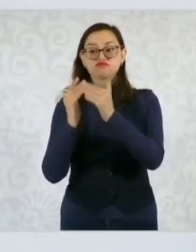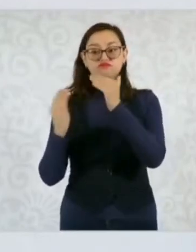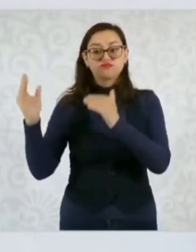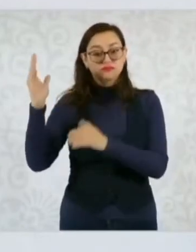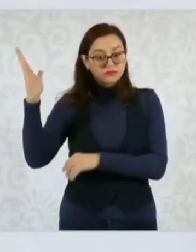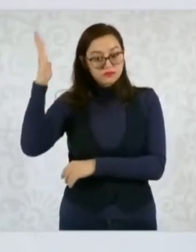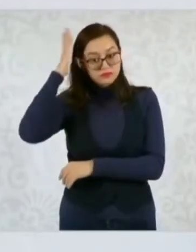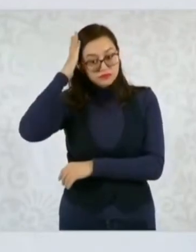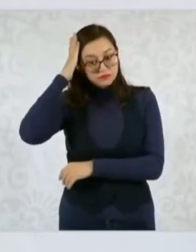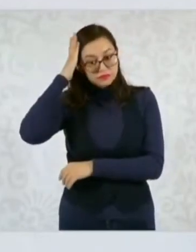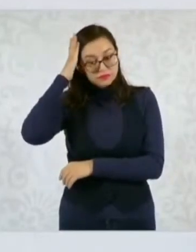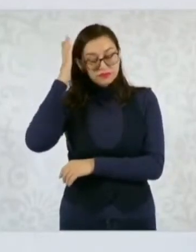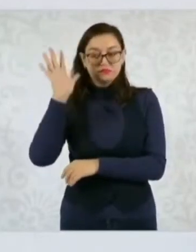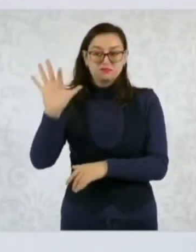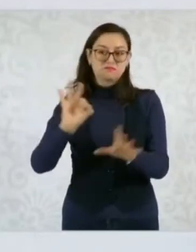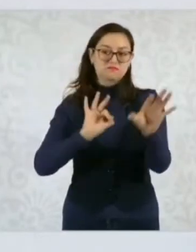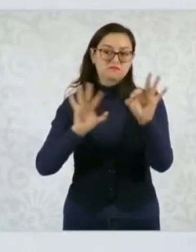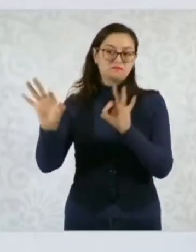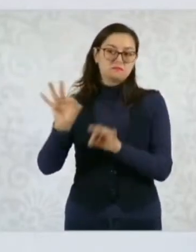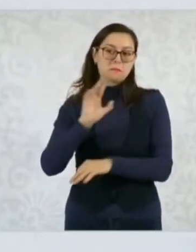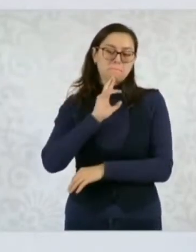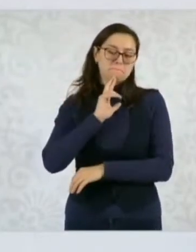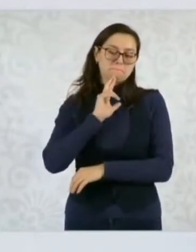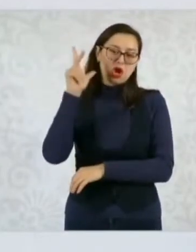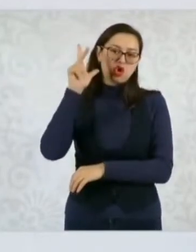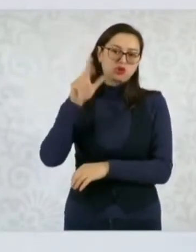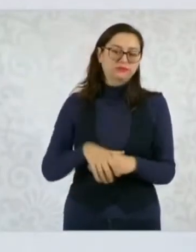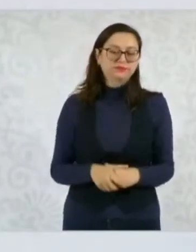los mejores que participen en este proceso.